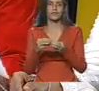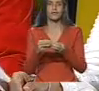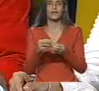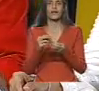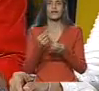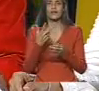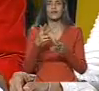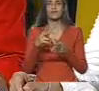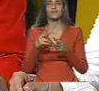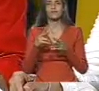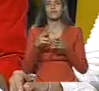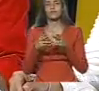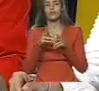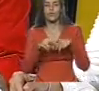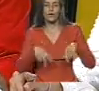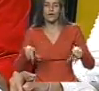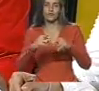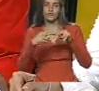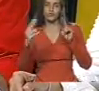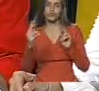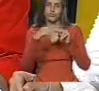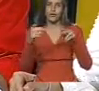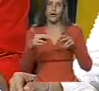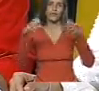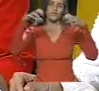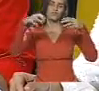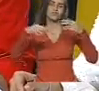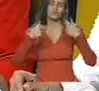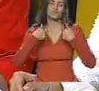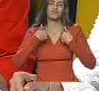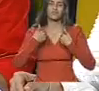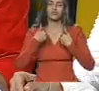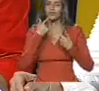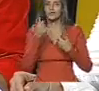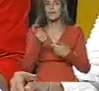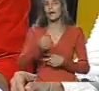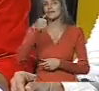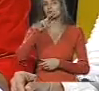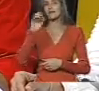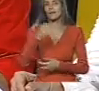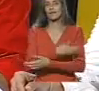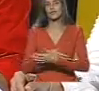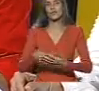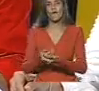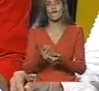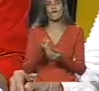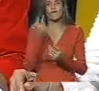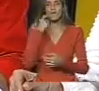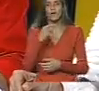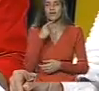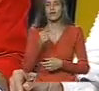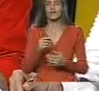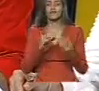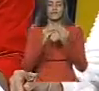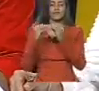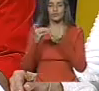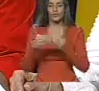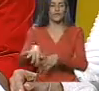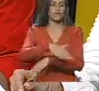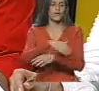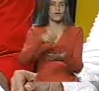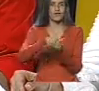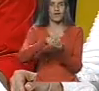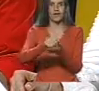afectados por las lluvias, eso cuesta más de 30 millones de bolívares. Rehabilitación de 30 kilómetros de vialidad